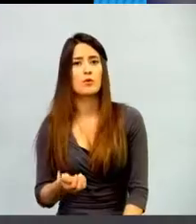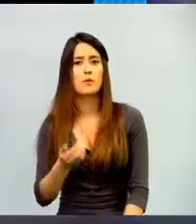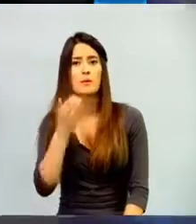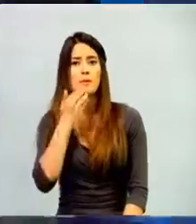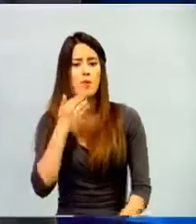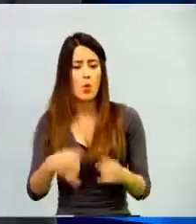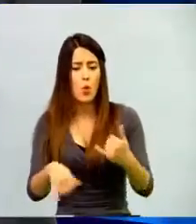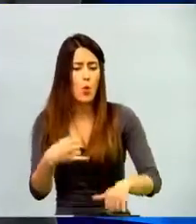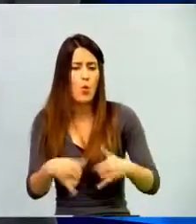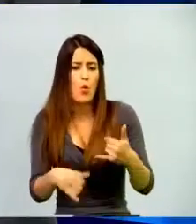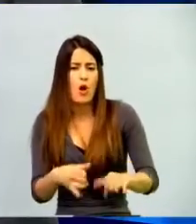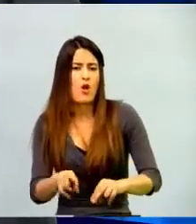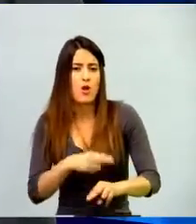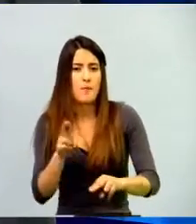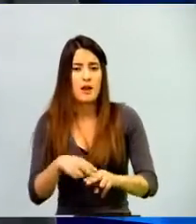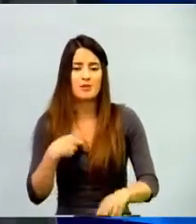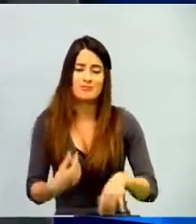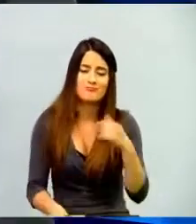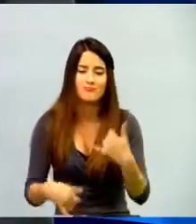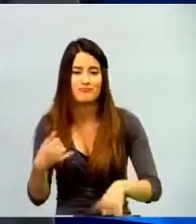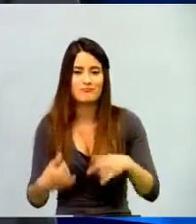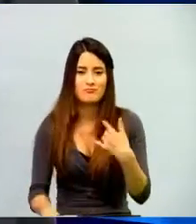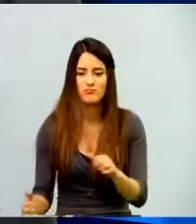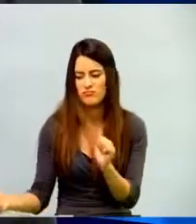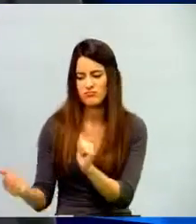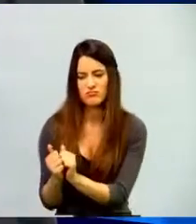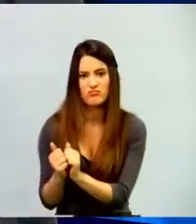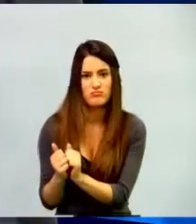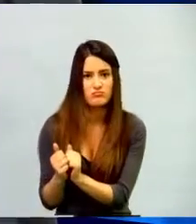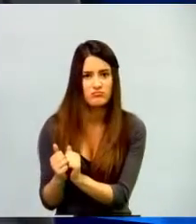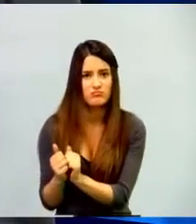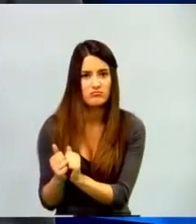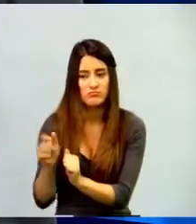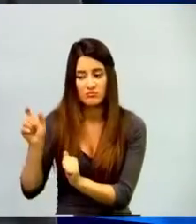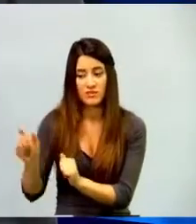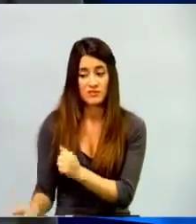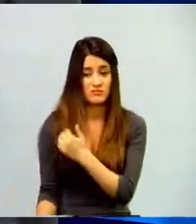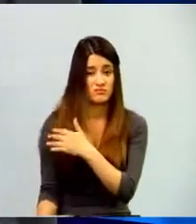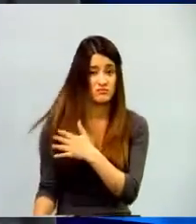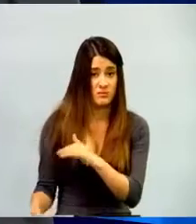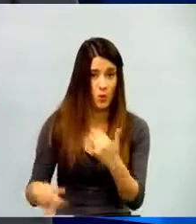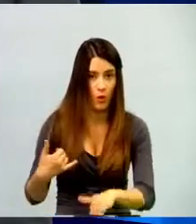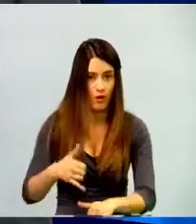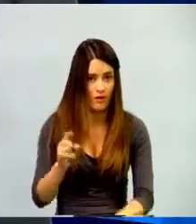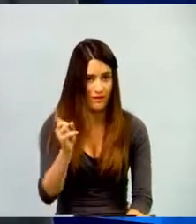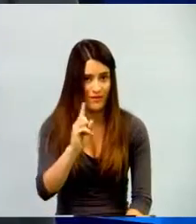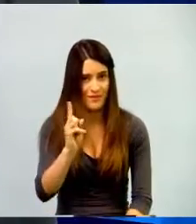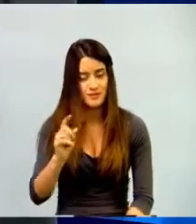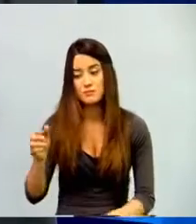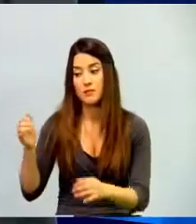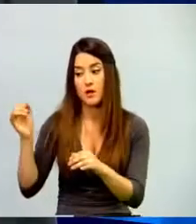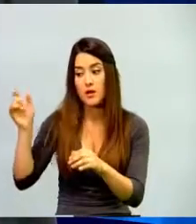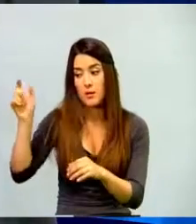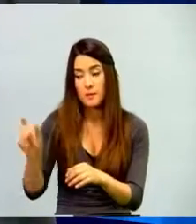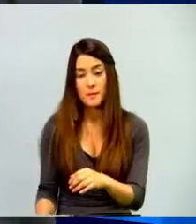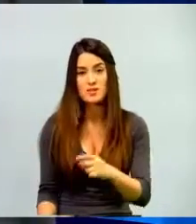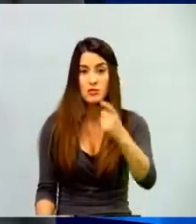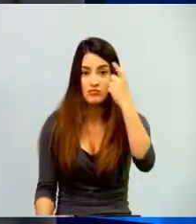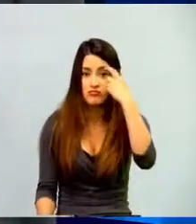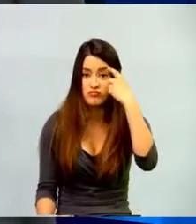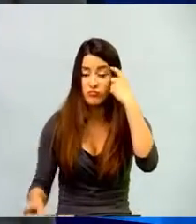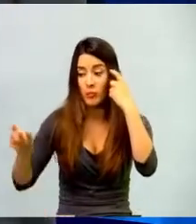juega? ¿Con alguien que quiere que a uno le cae bien o con alguien que lo respeta a uno? ¿Con alguien que respeta las reglas del juego?